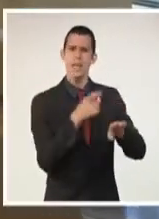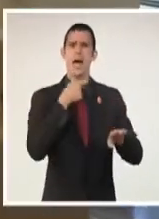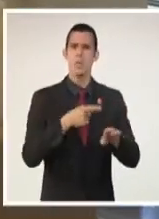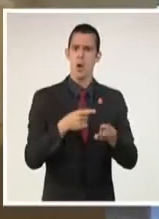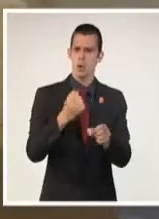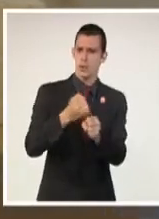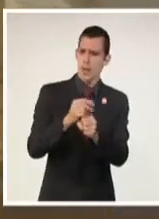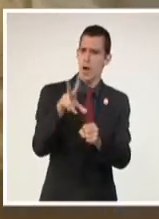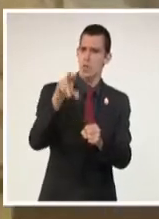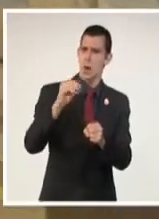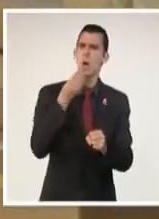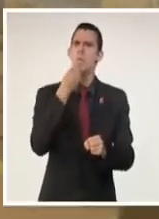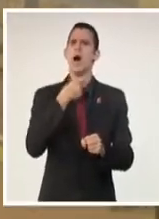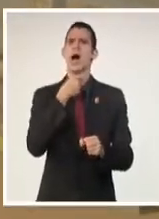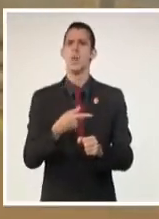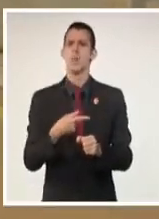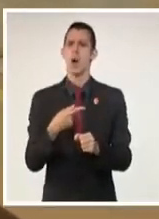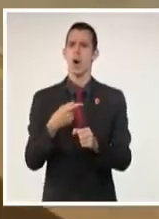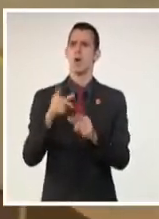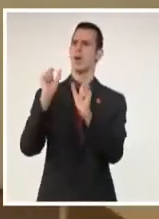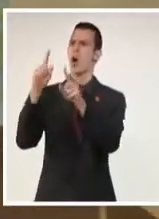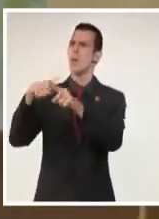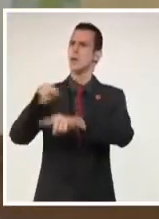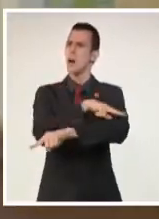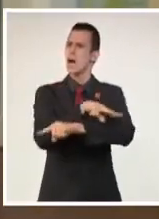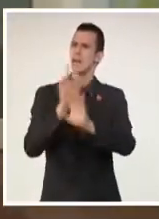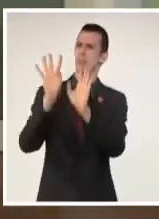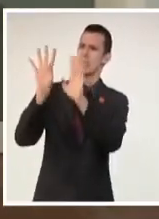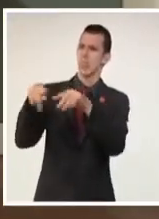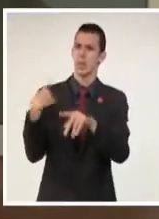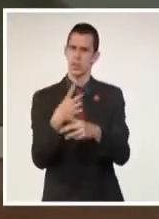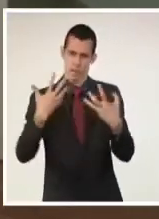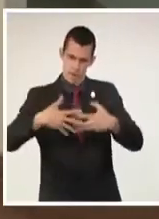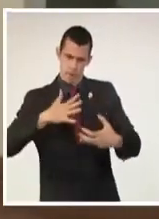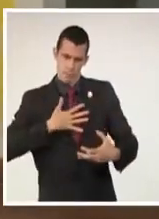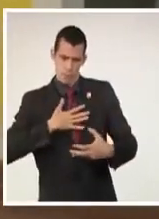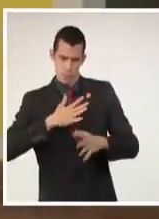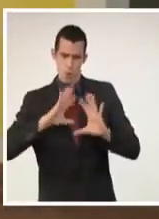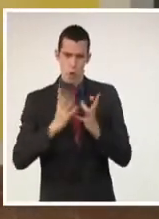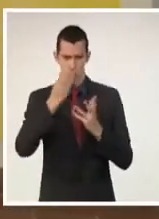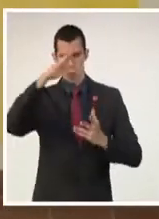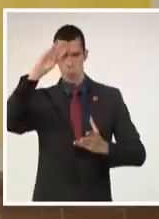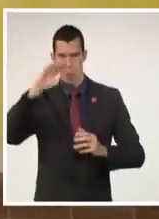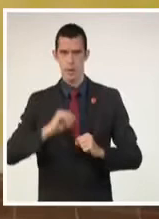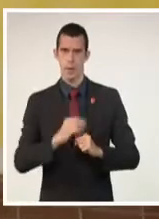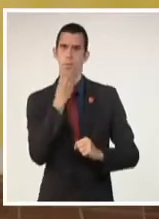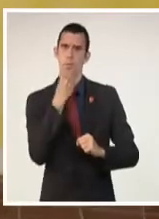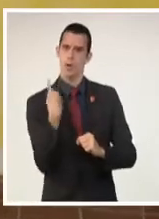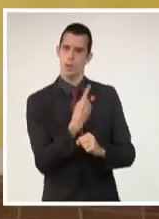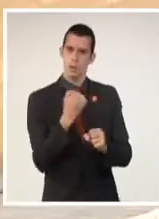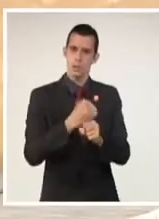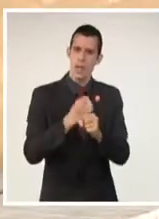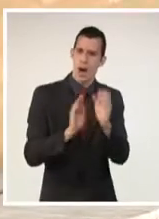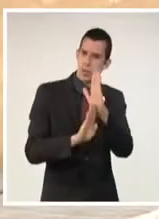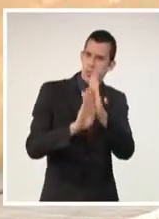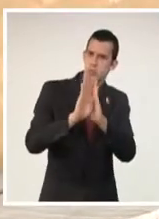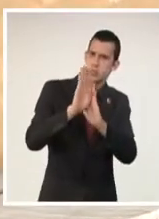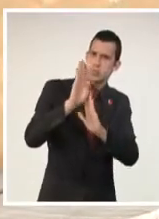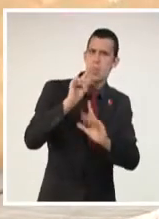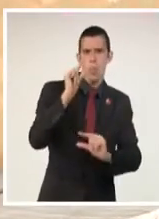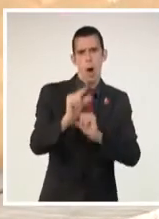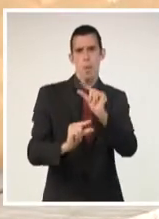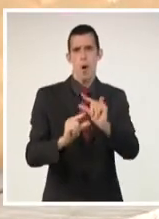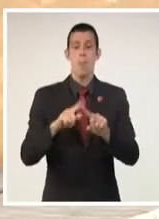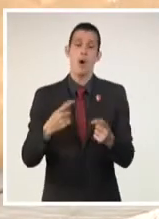de importaciones, la ampliación de los rengulones exportables. Aspectos que inciden de manera directa en una economía bloqueada desde el exterior